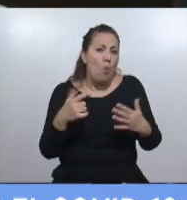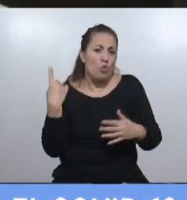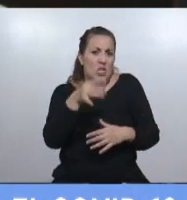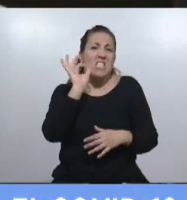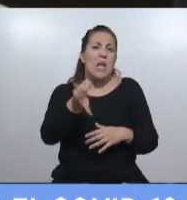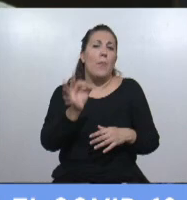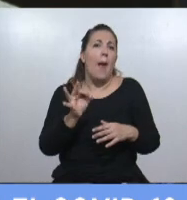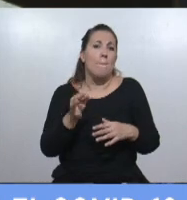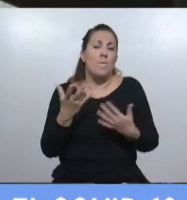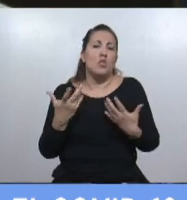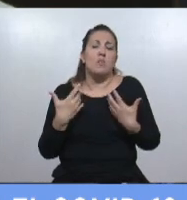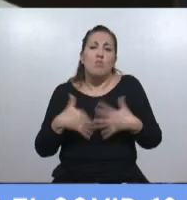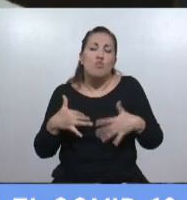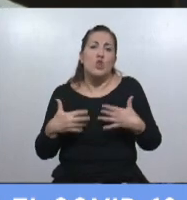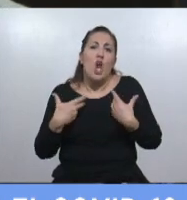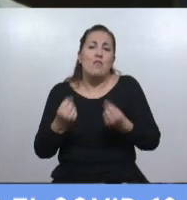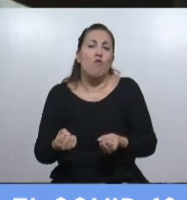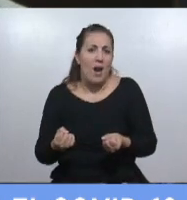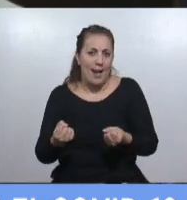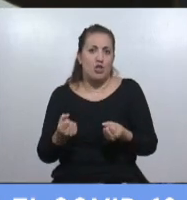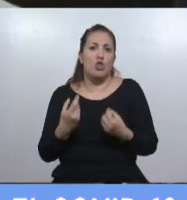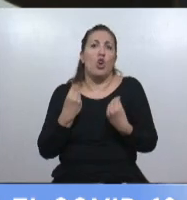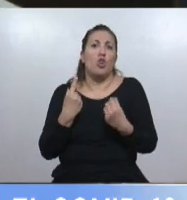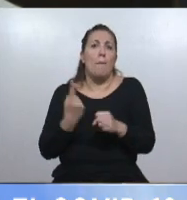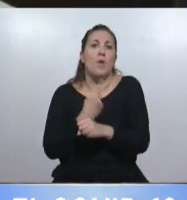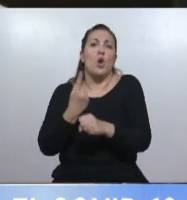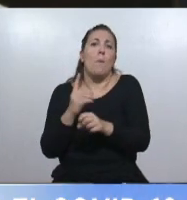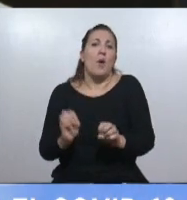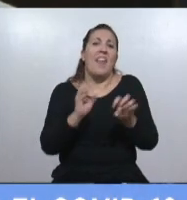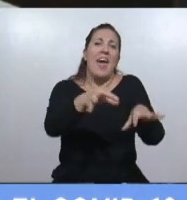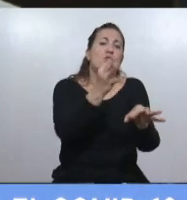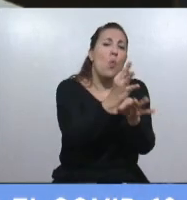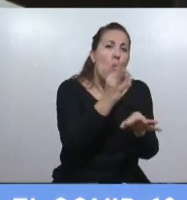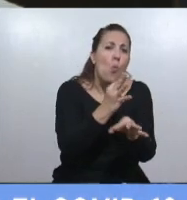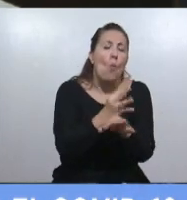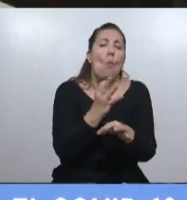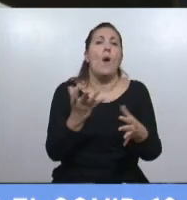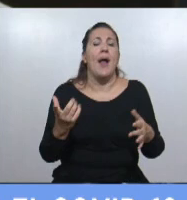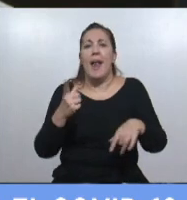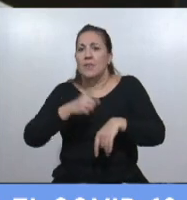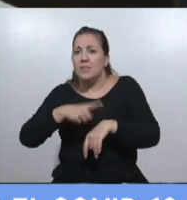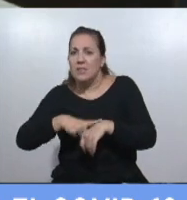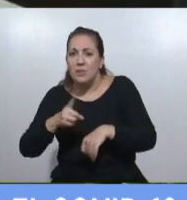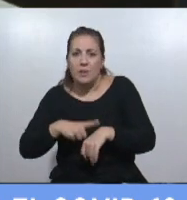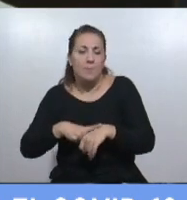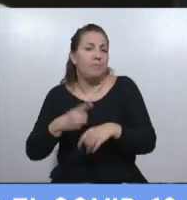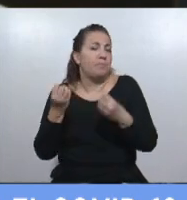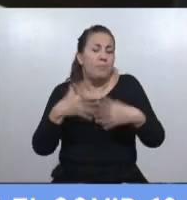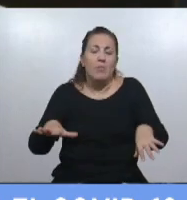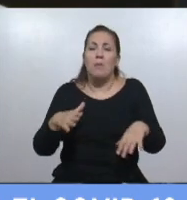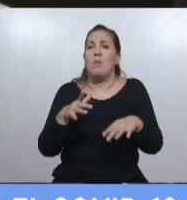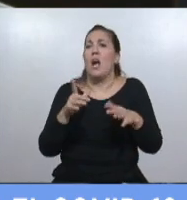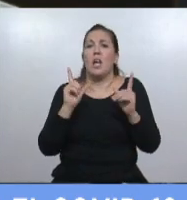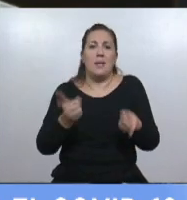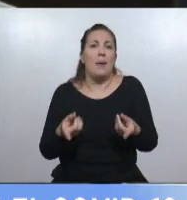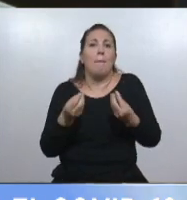el esfuerzo que significa no poder enviar a los hijos al colegio y el tiempo que se pierde y lo que se pierde